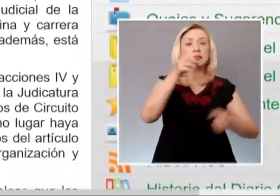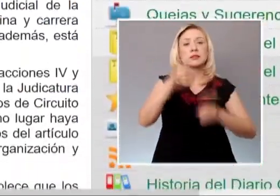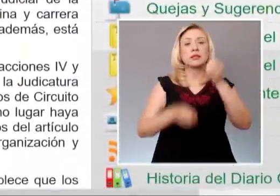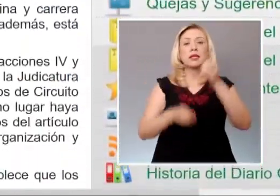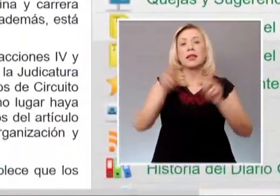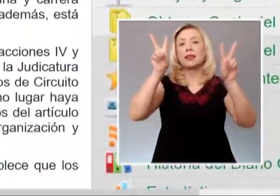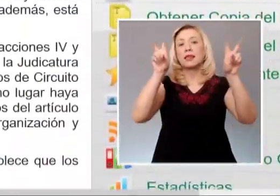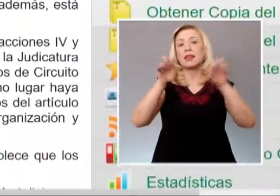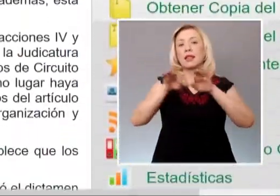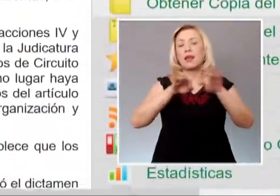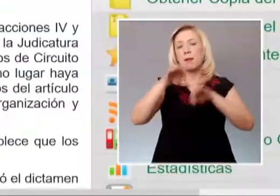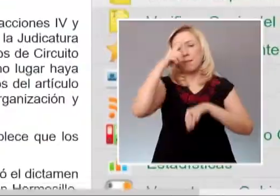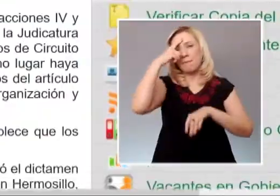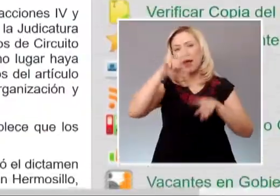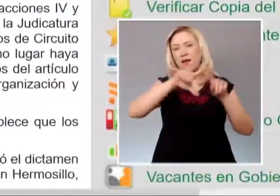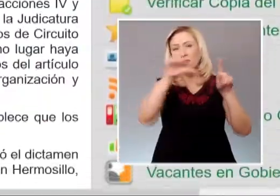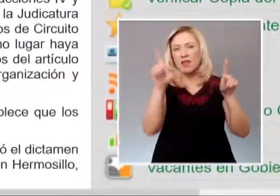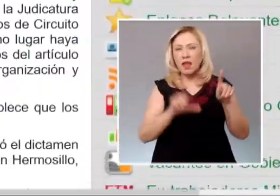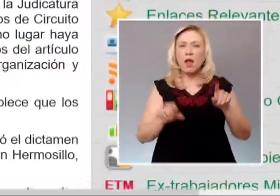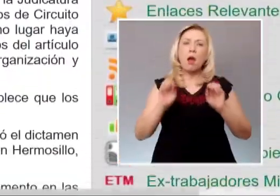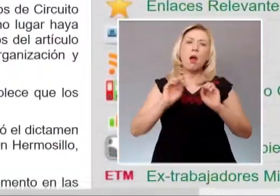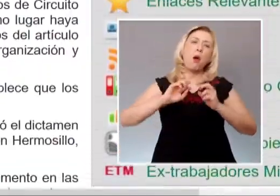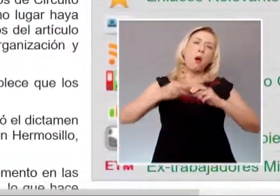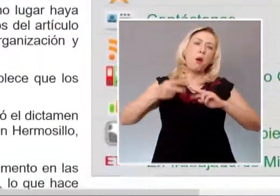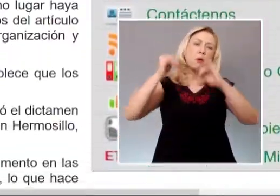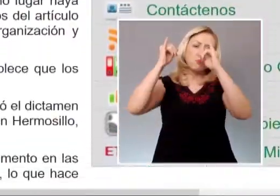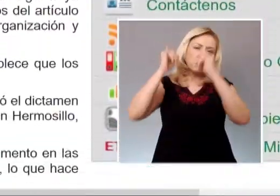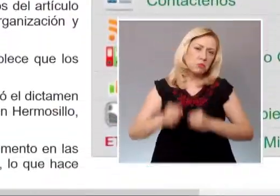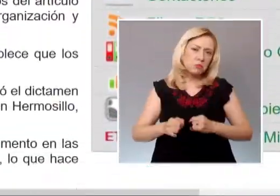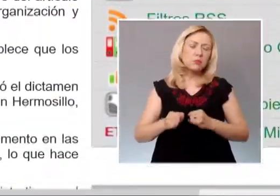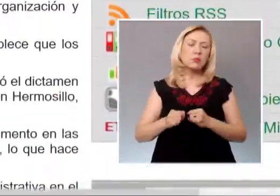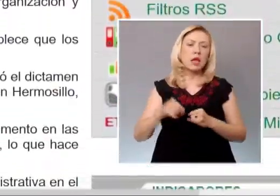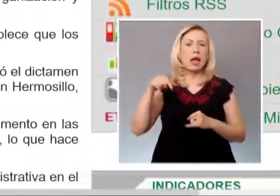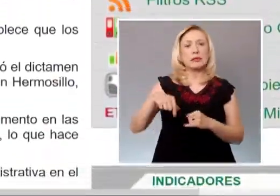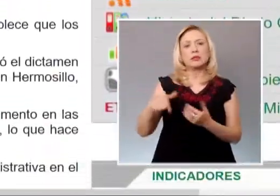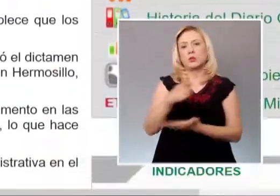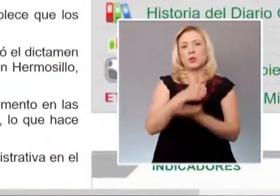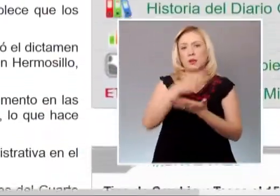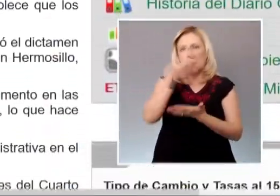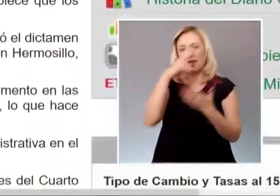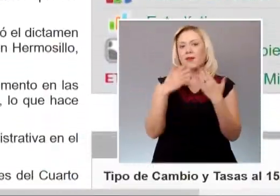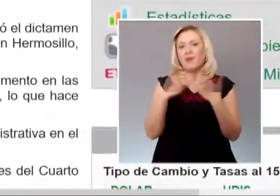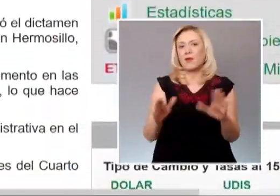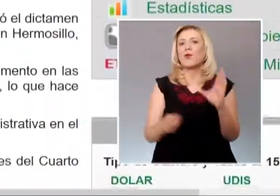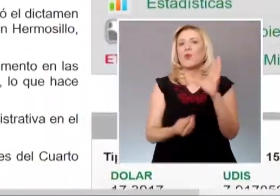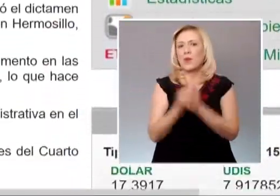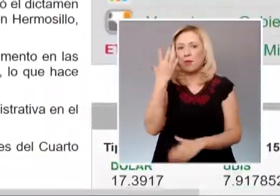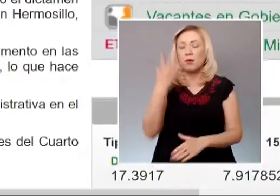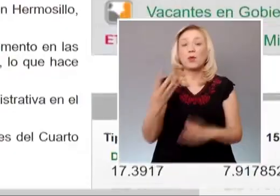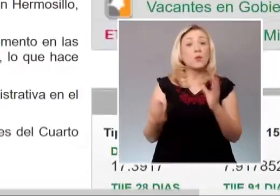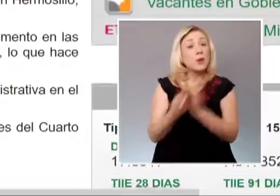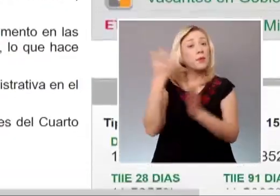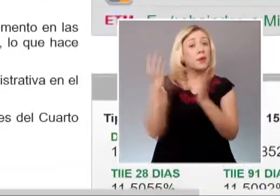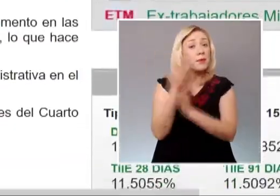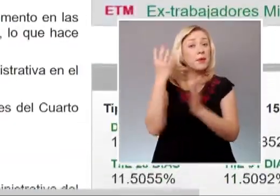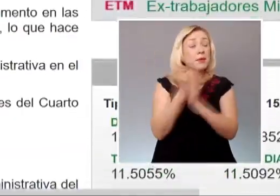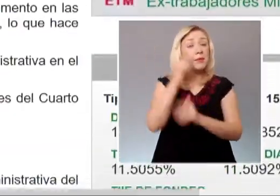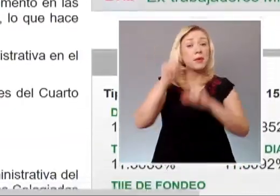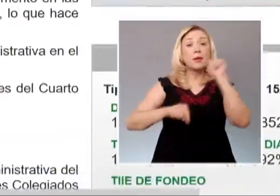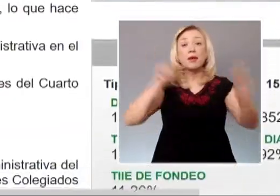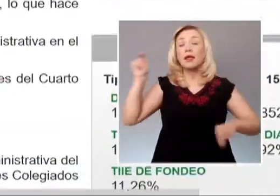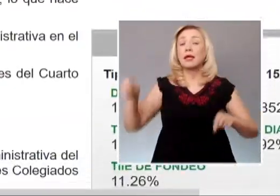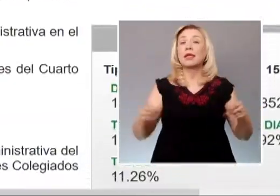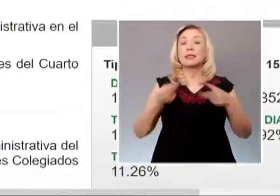Asuntos Individuales, con residencia aquí en la Ciudad de México. Todos los nuevos órganos de reciente creación iniciarán